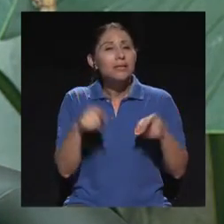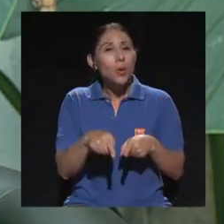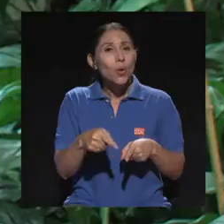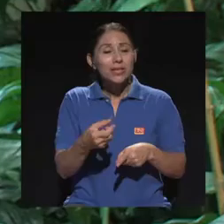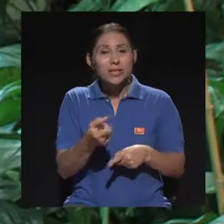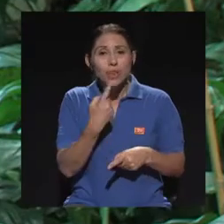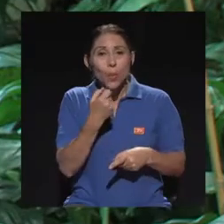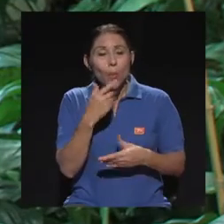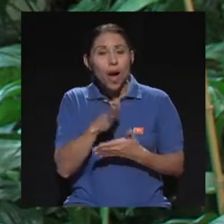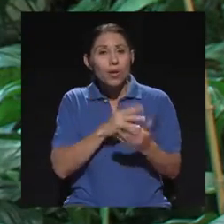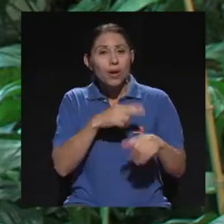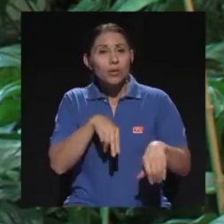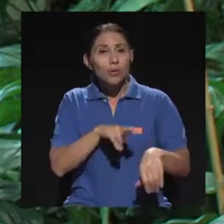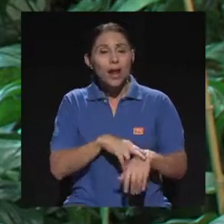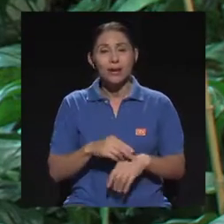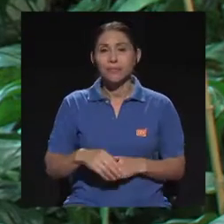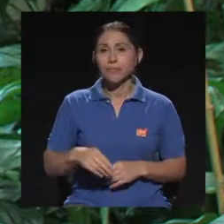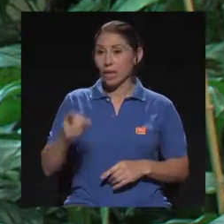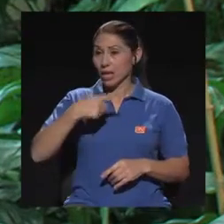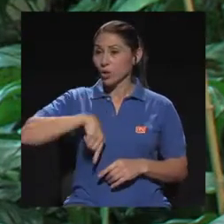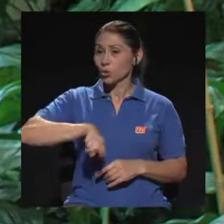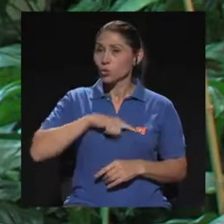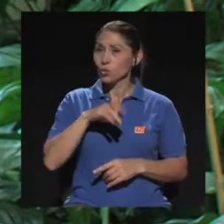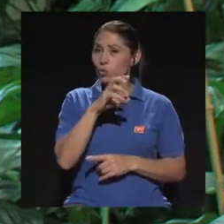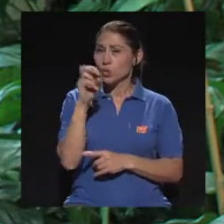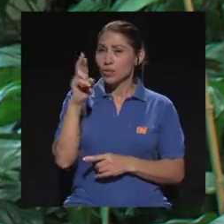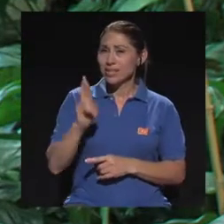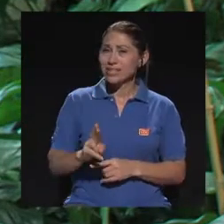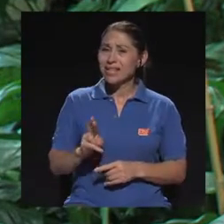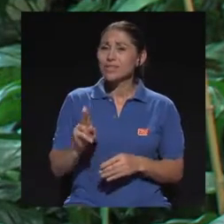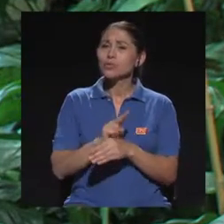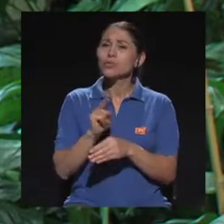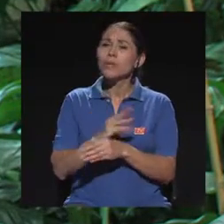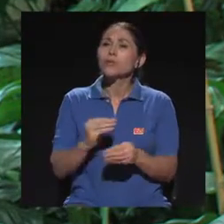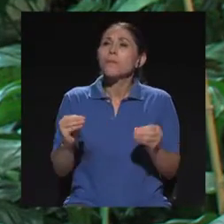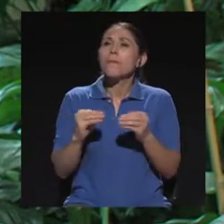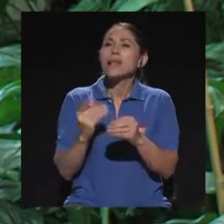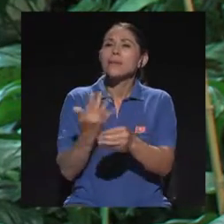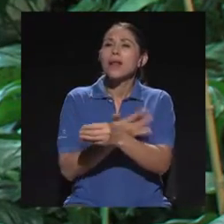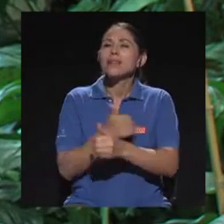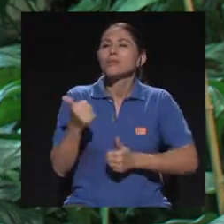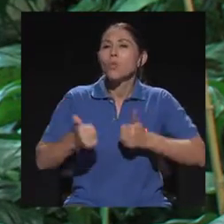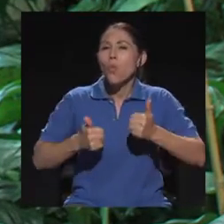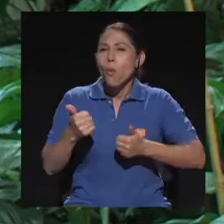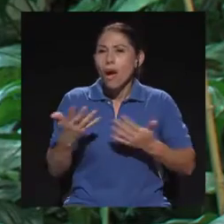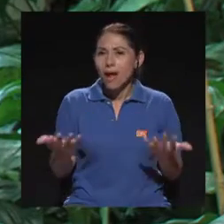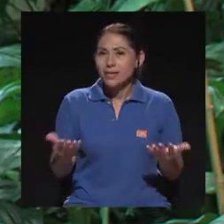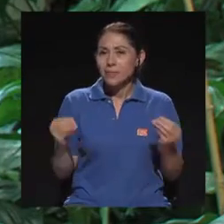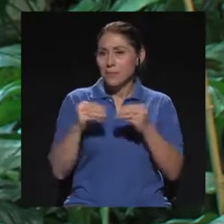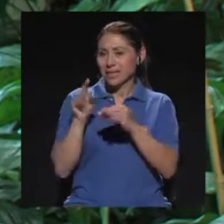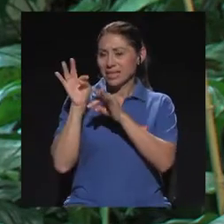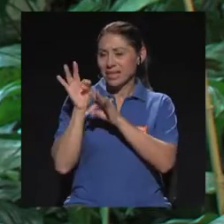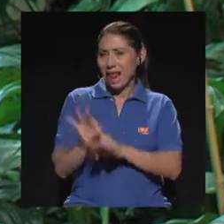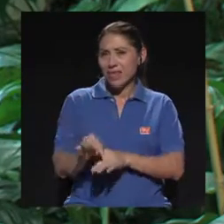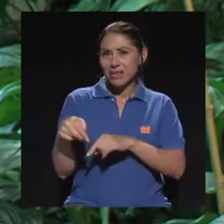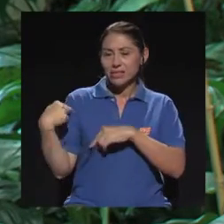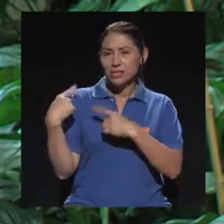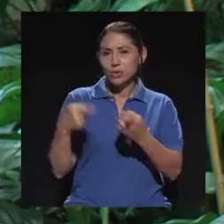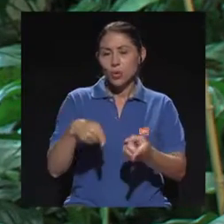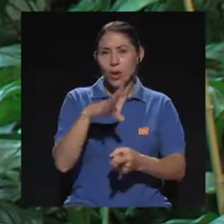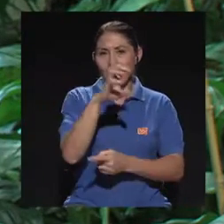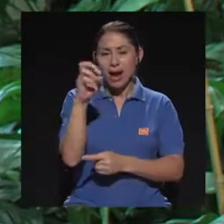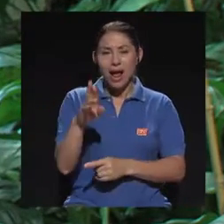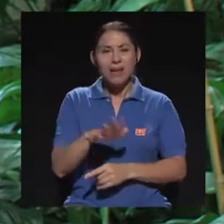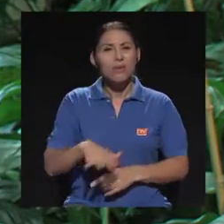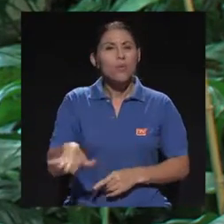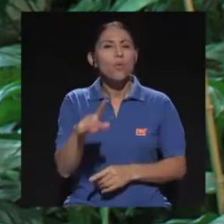¿Y cuáles son las plantas que los costarricenses más recurrimos? ¿Cuáles son las que más, como usted mencionaba, más tradición tienen acá en